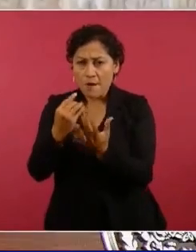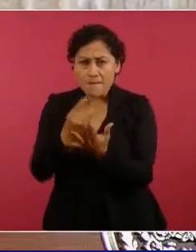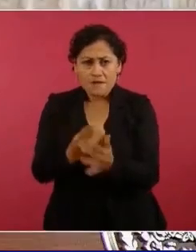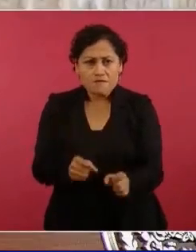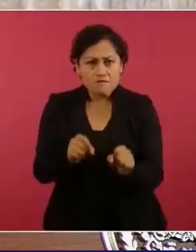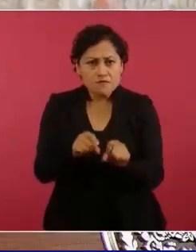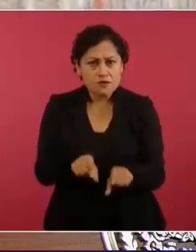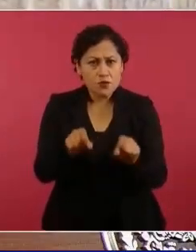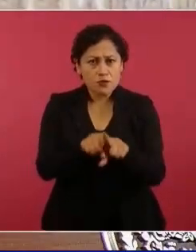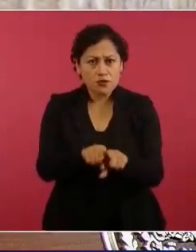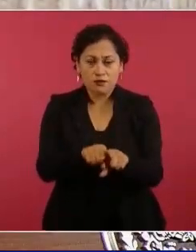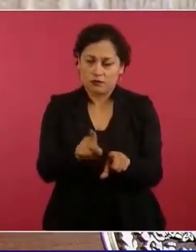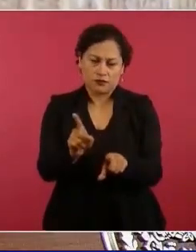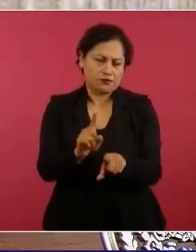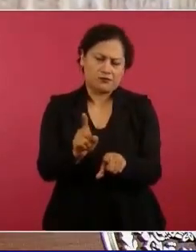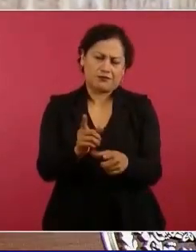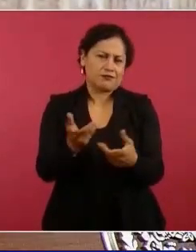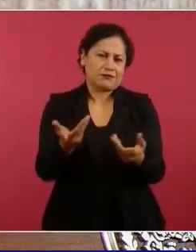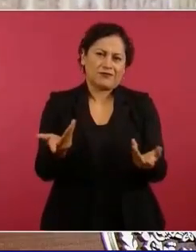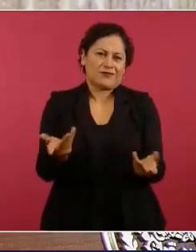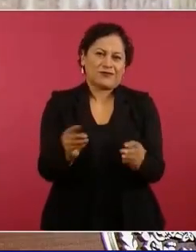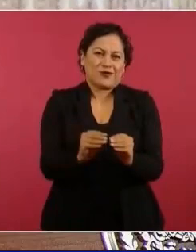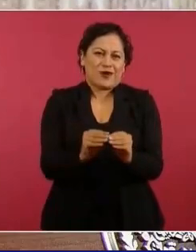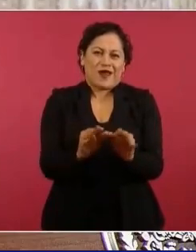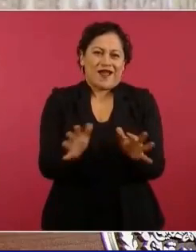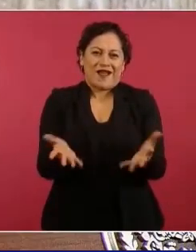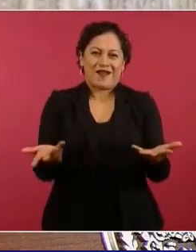Entonces, había mucha alegría,